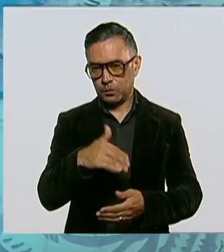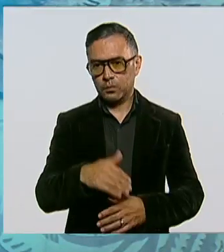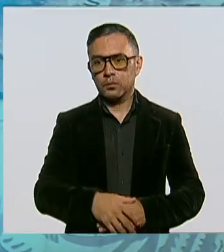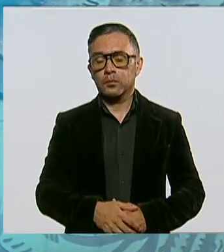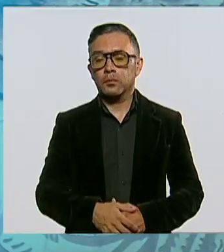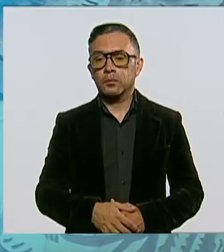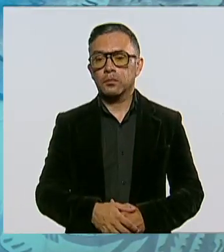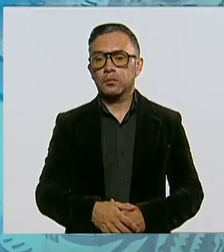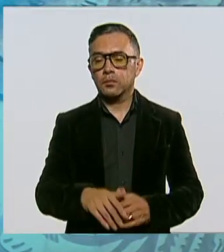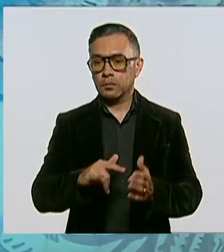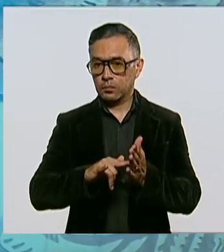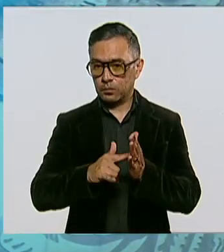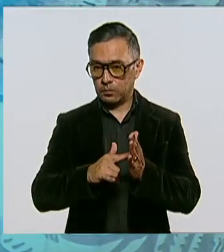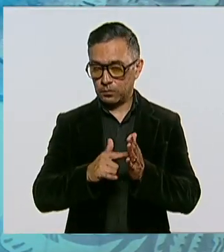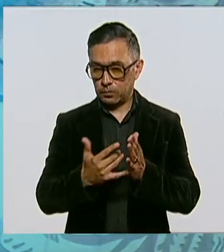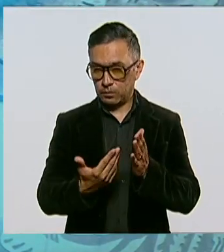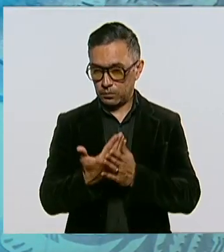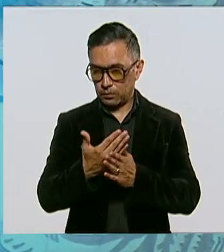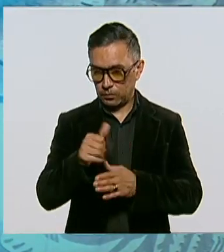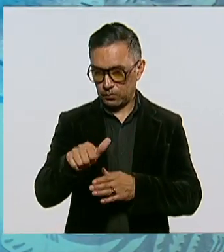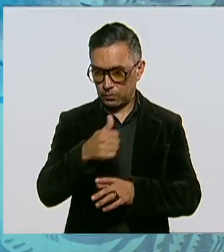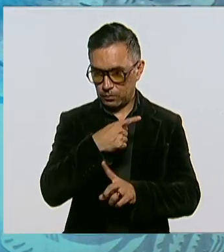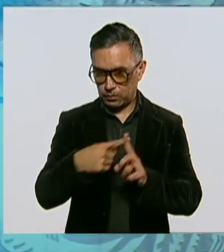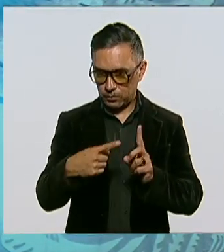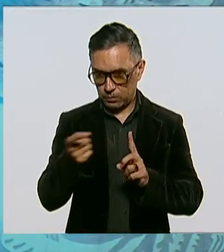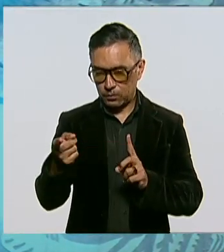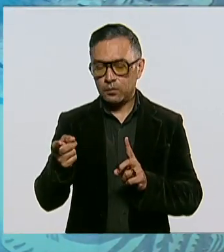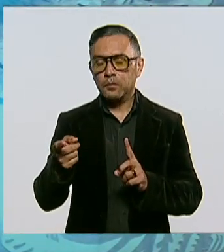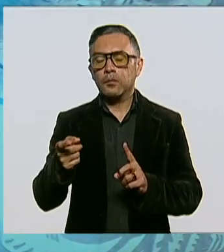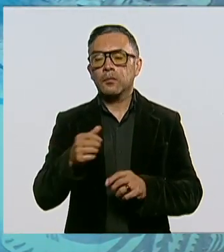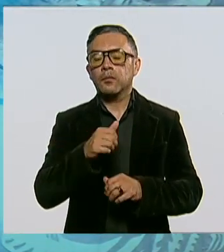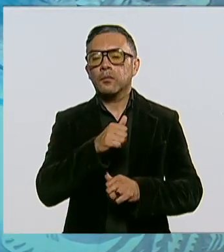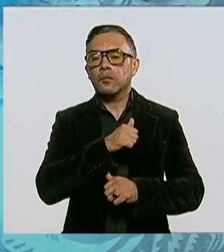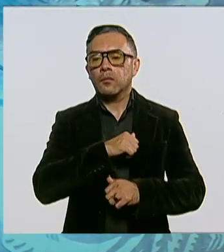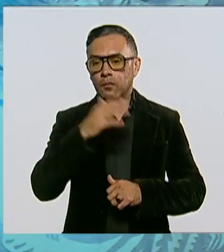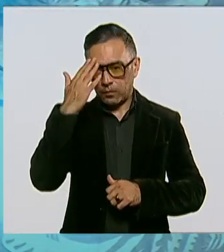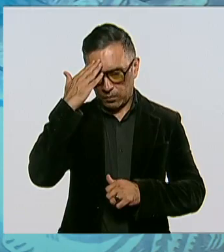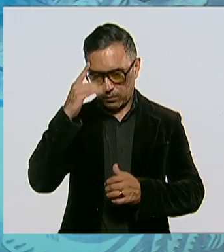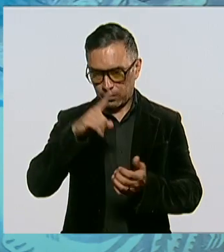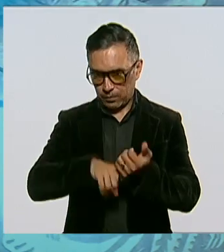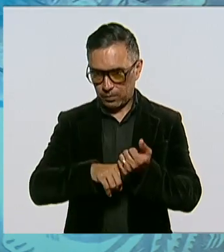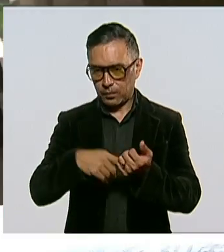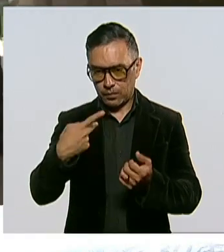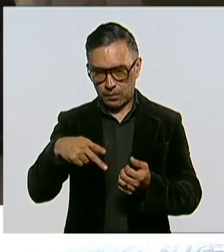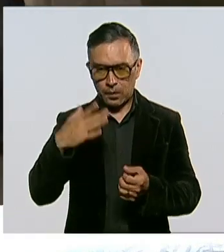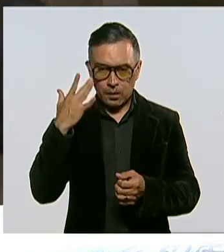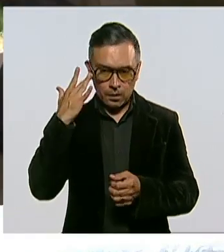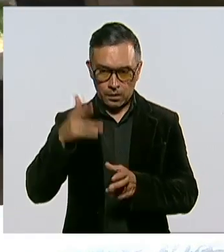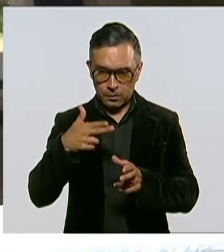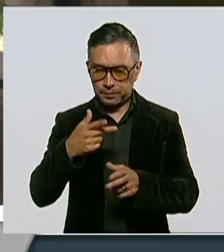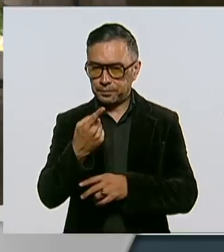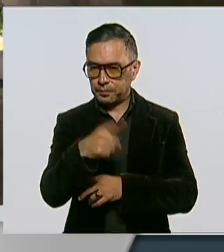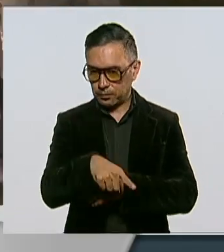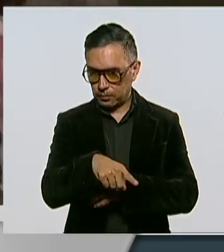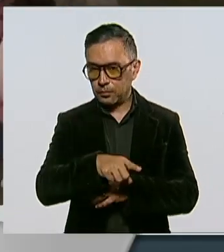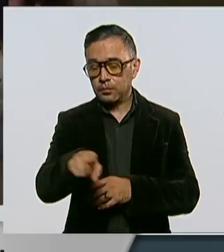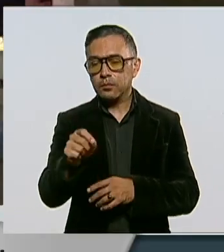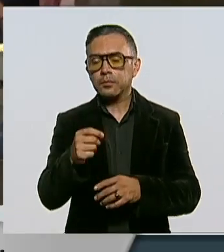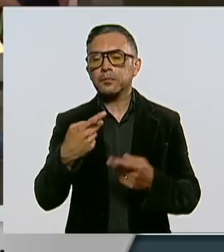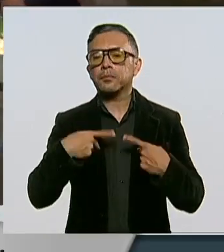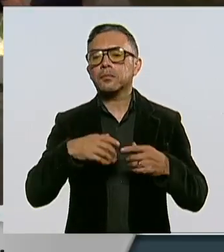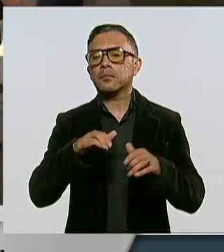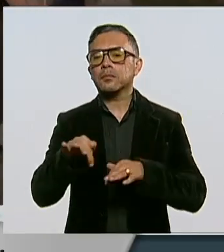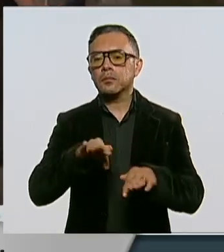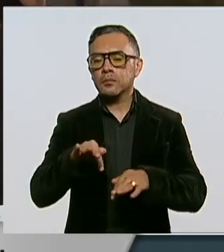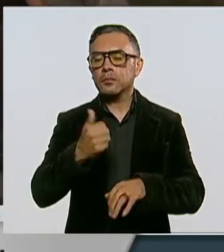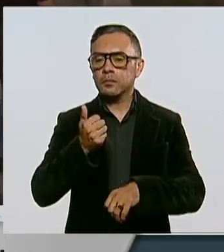Pasadas las 11.30 de la mañana y por instrucciones de las autoridades internas de San Lázaro, trabajadores, administrativos, asesores y